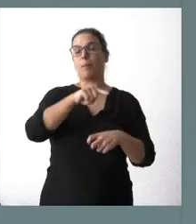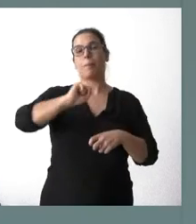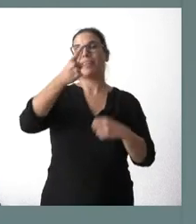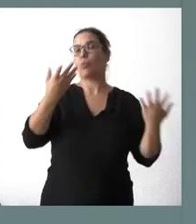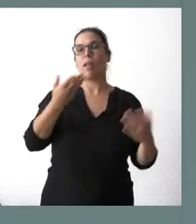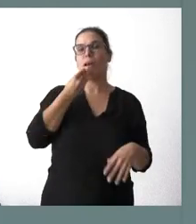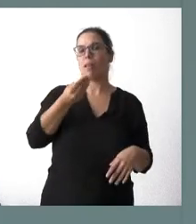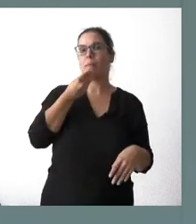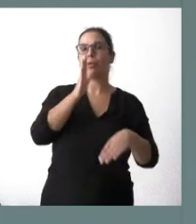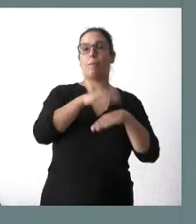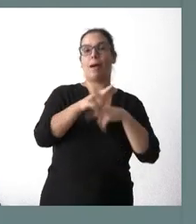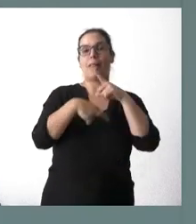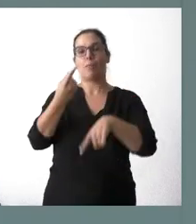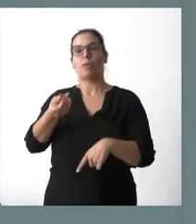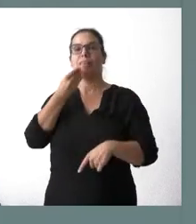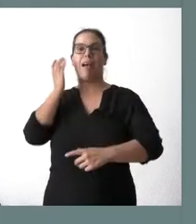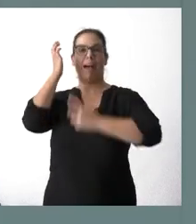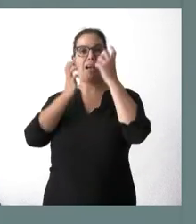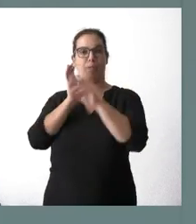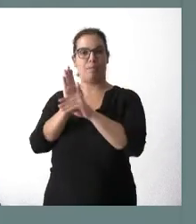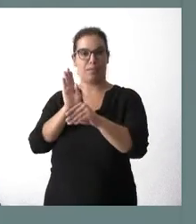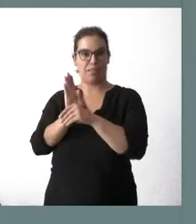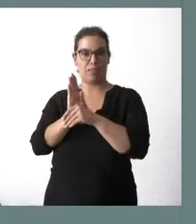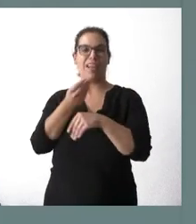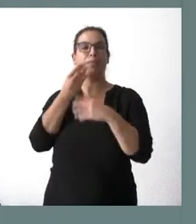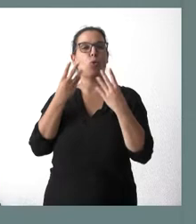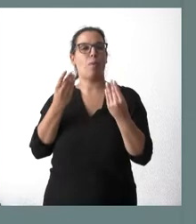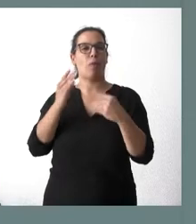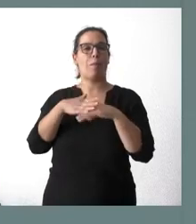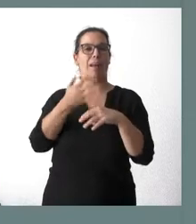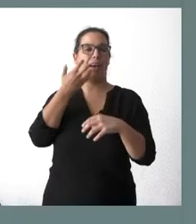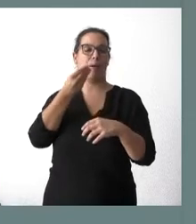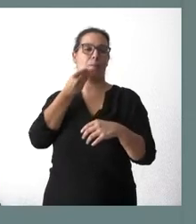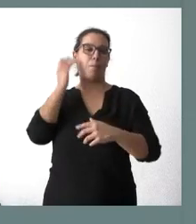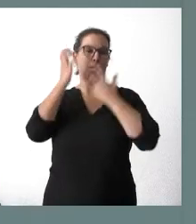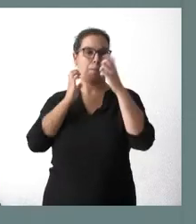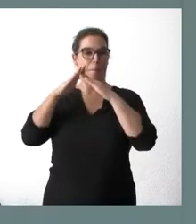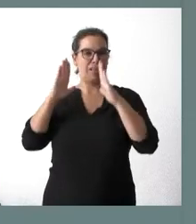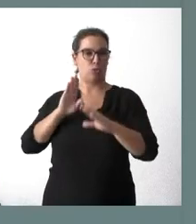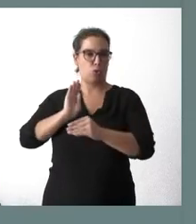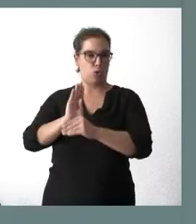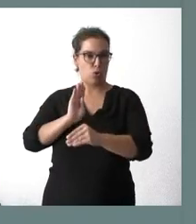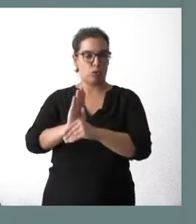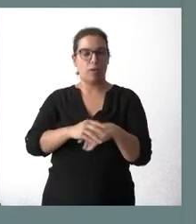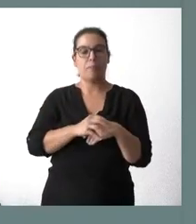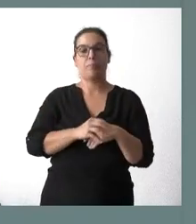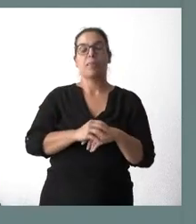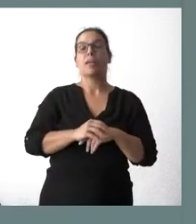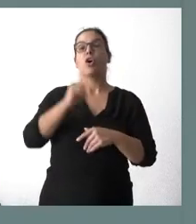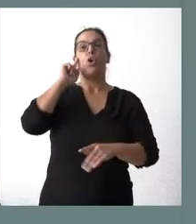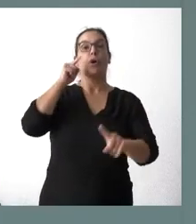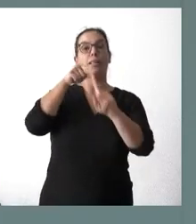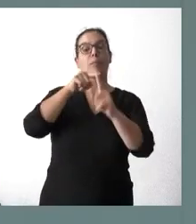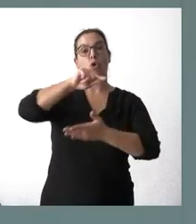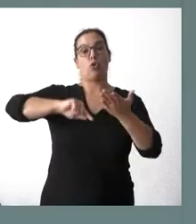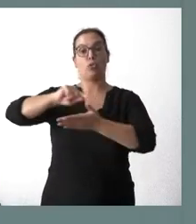para mascotas, alimentos húmedos para mascotas. Se trata, en este caso, de contratar setenta nuevos empleos directos,